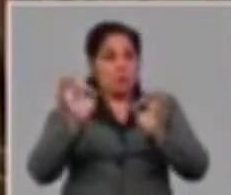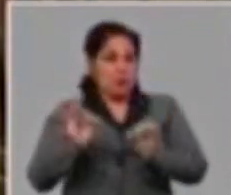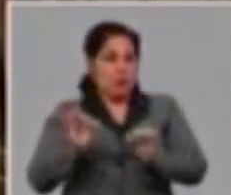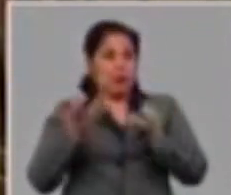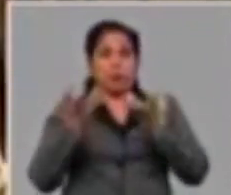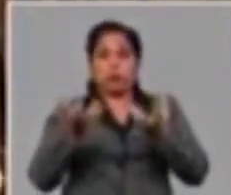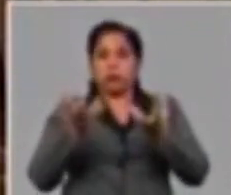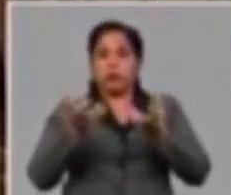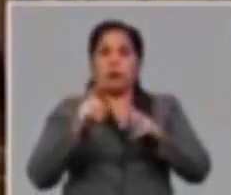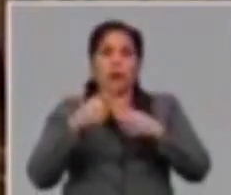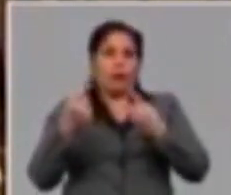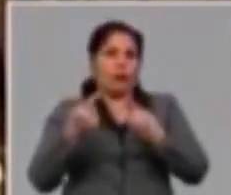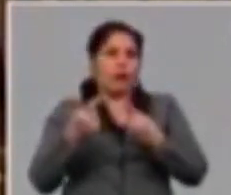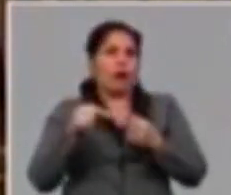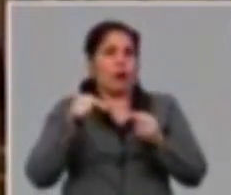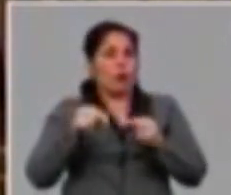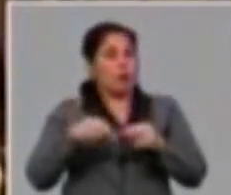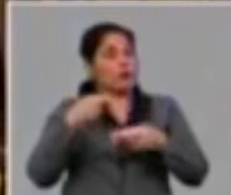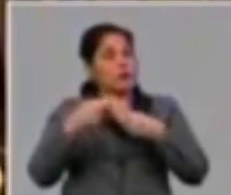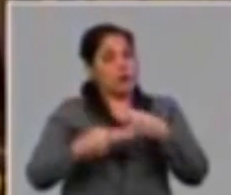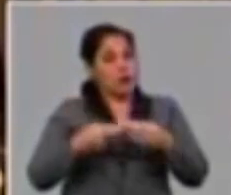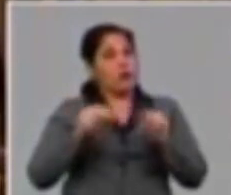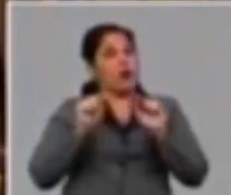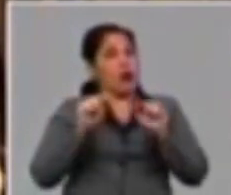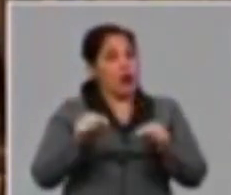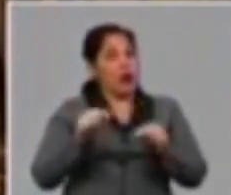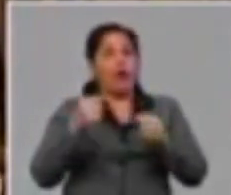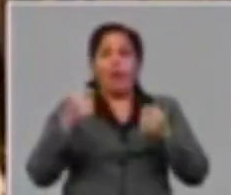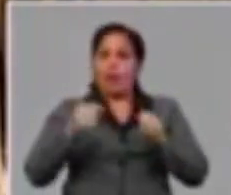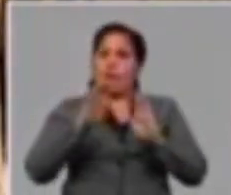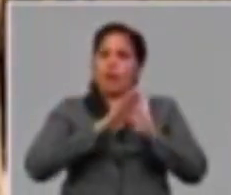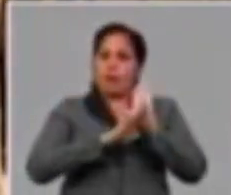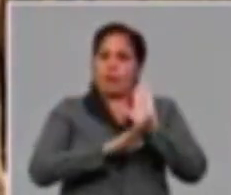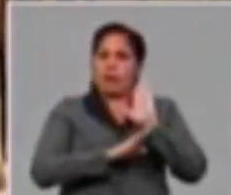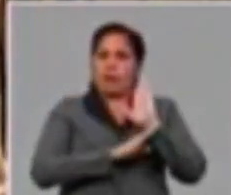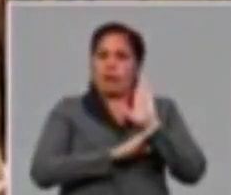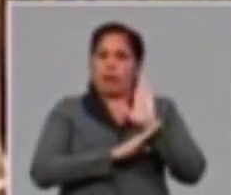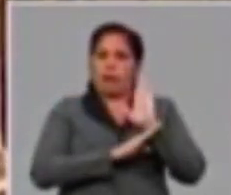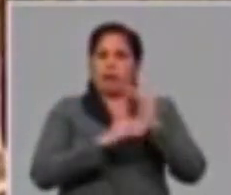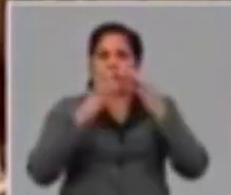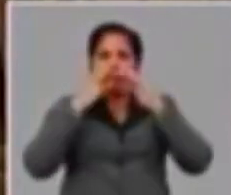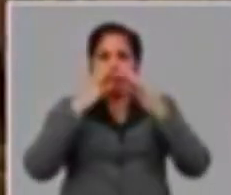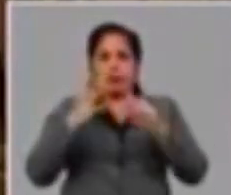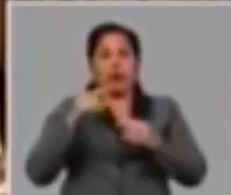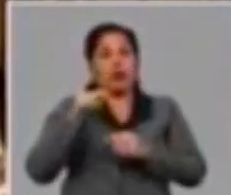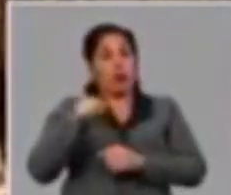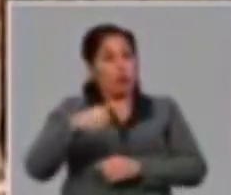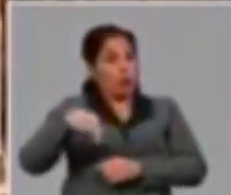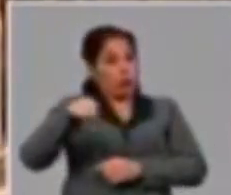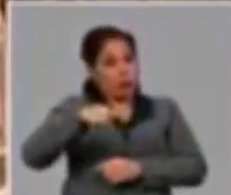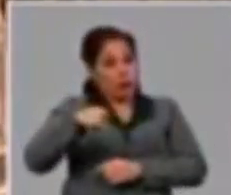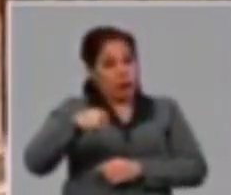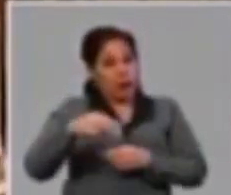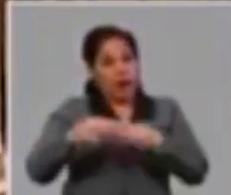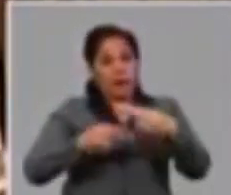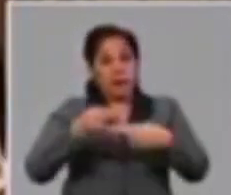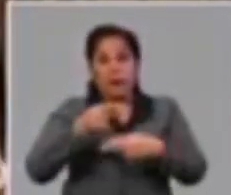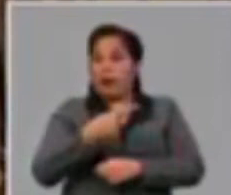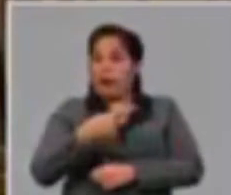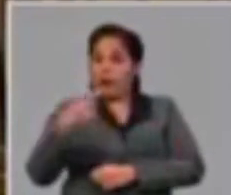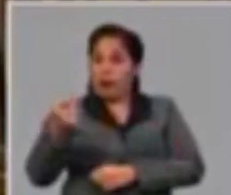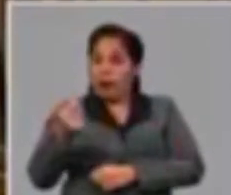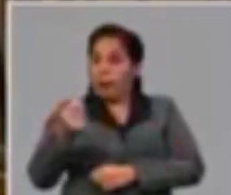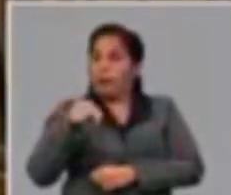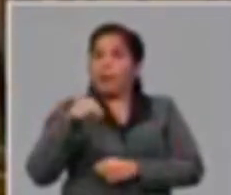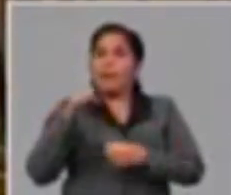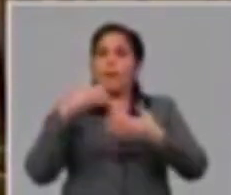por la naturaleza de lo que hoy se hace, en ellas tienen que acogerse a las medidas adoptadas. ¿Qué tienen que hacer de manera inmediata estas